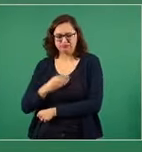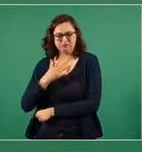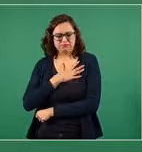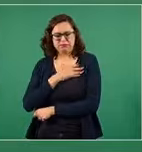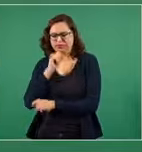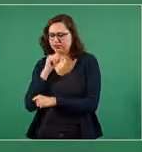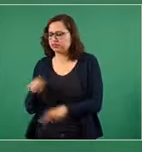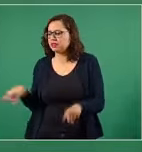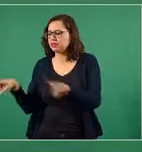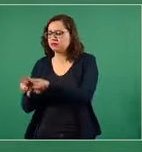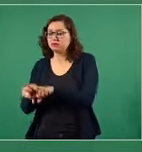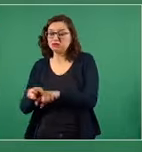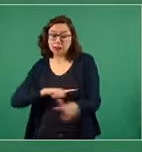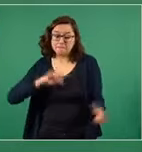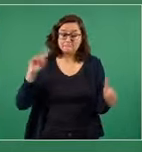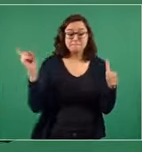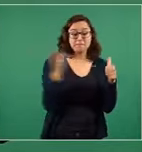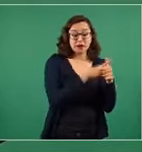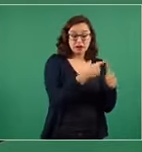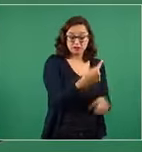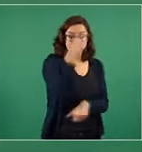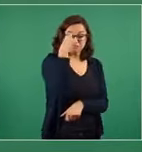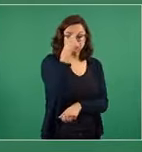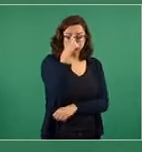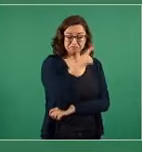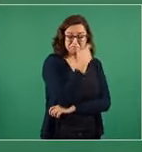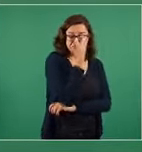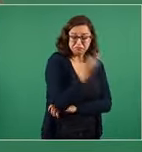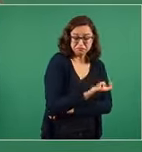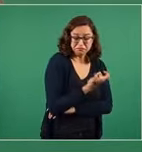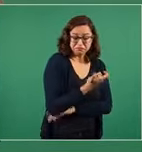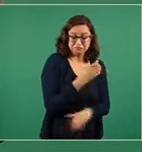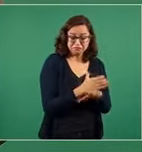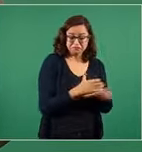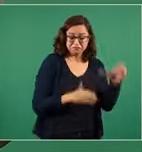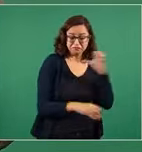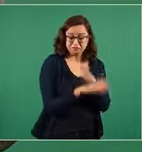pues eso no nos va a ayudar mucho,